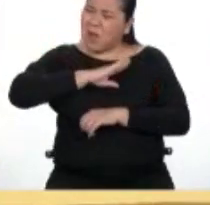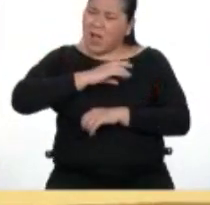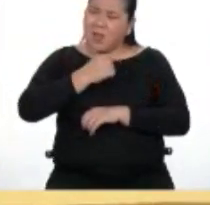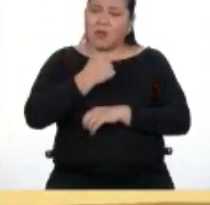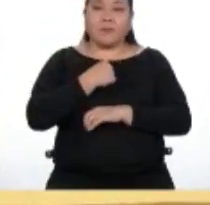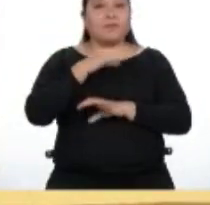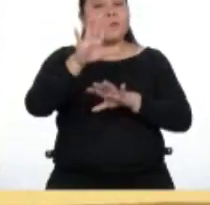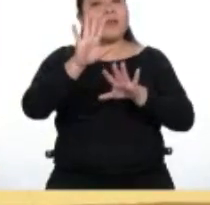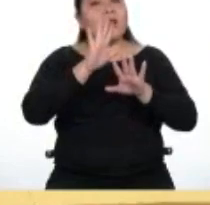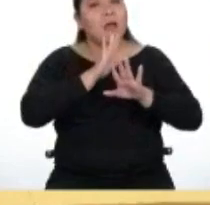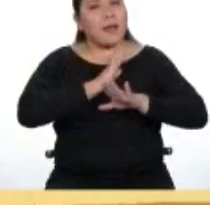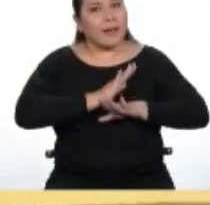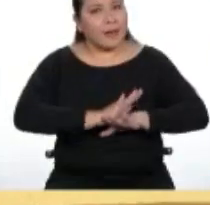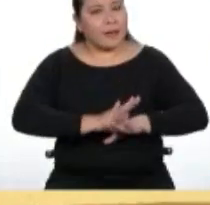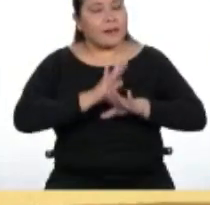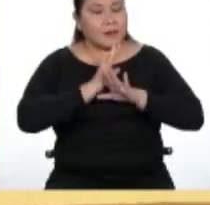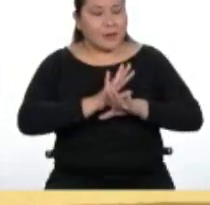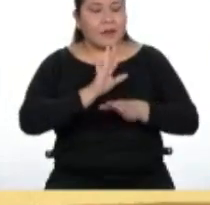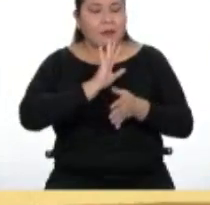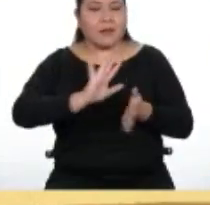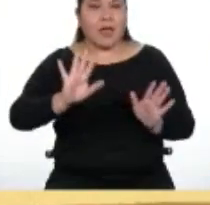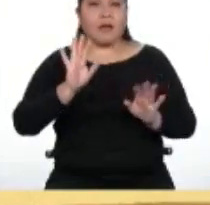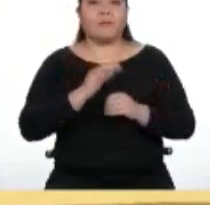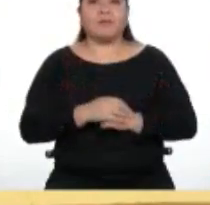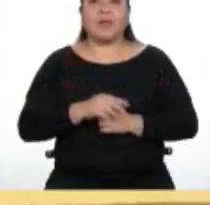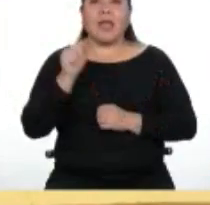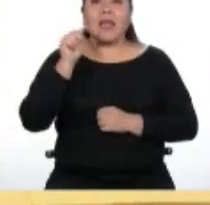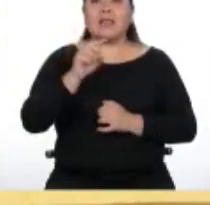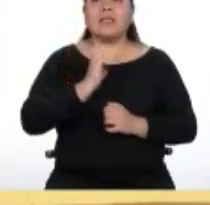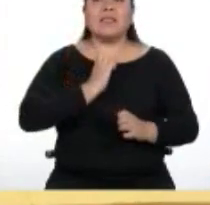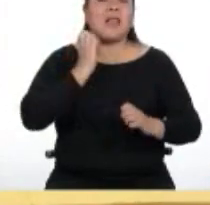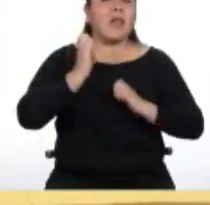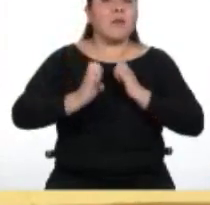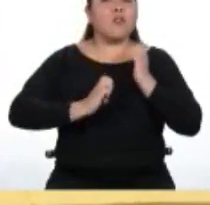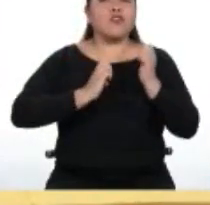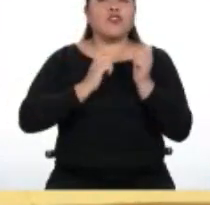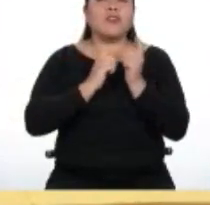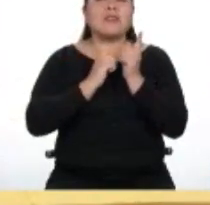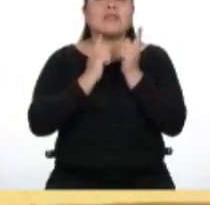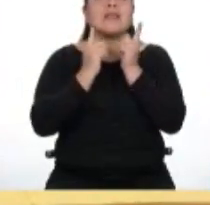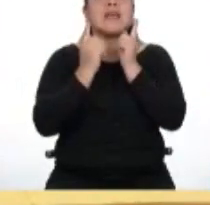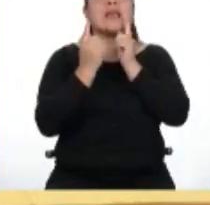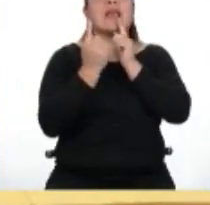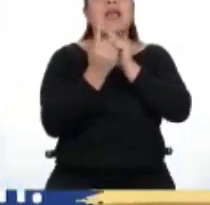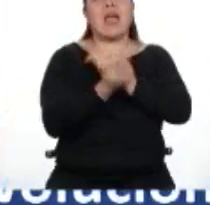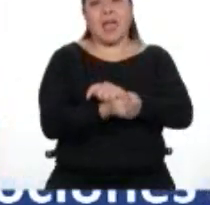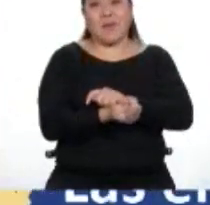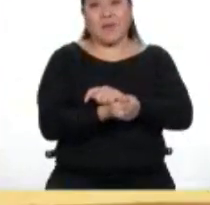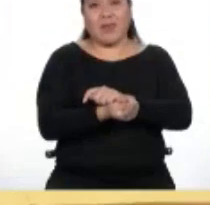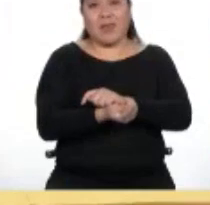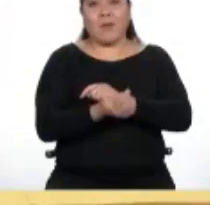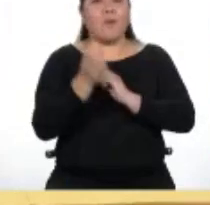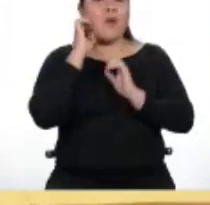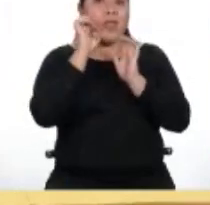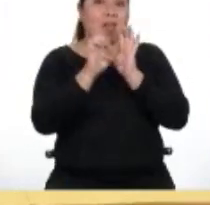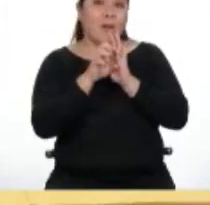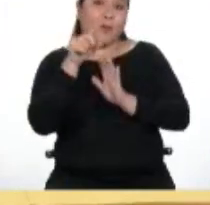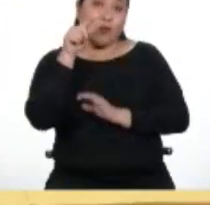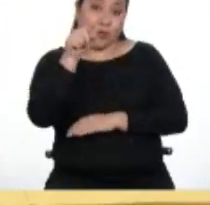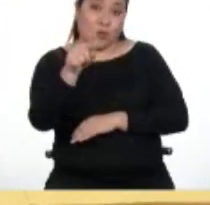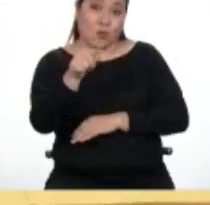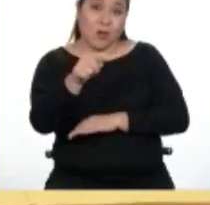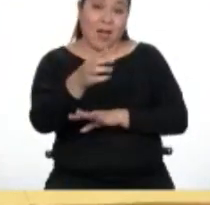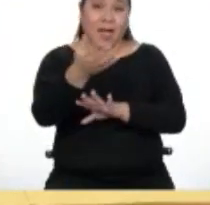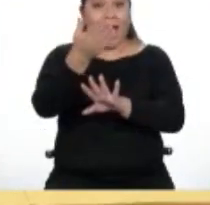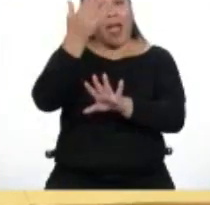Tranquilo, tranquilo. Ya va a pasar. Las emociones evolucionan. Como por ejemplo tú, cuando